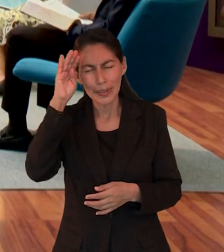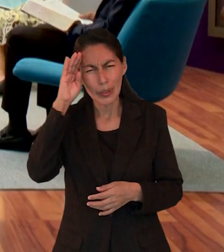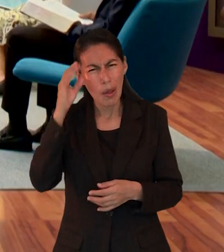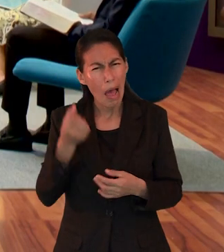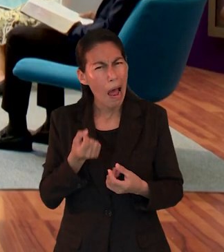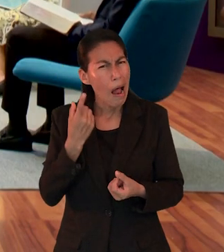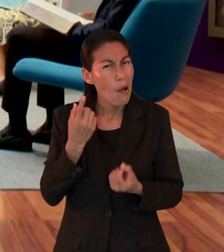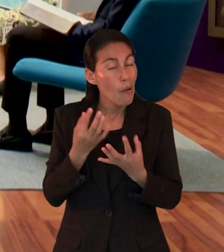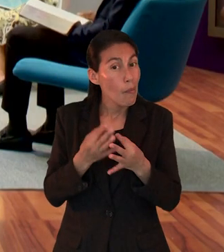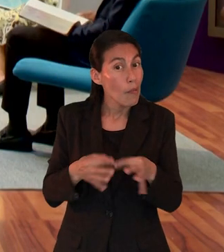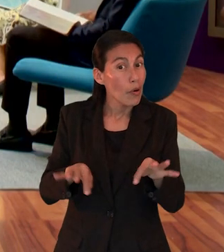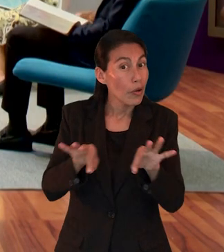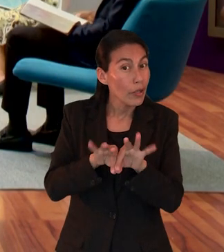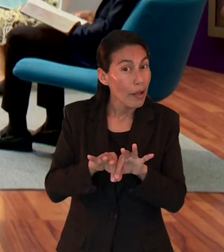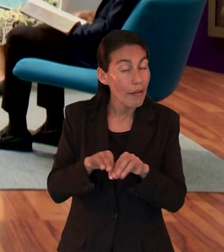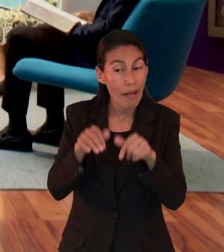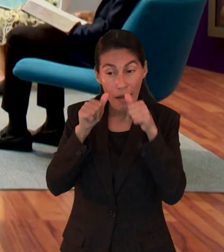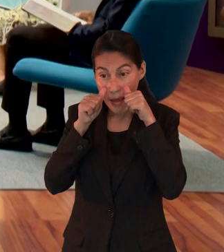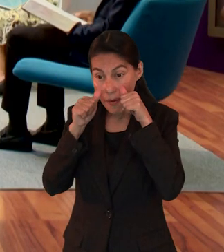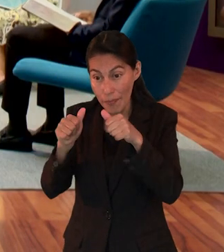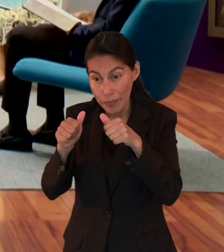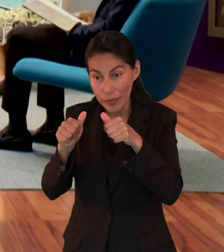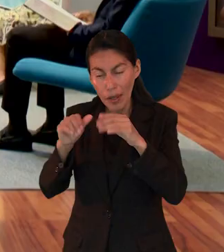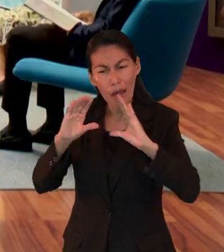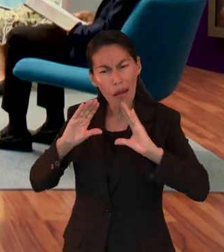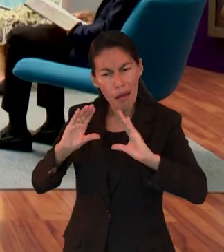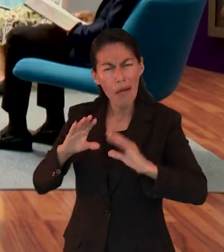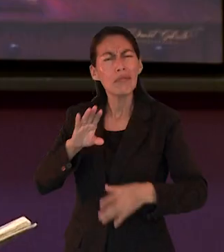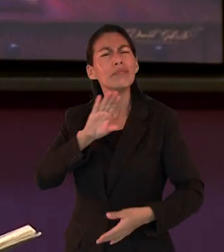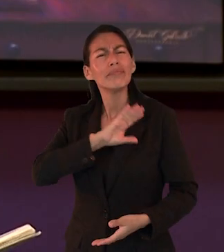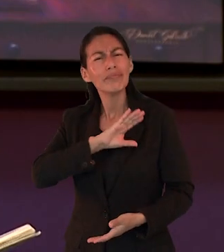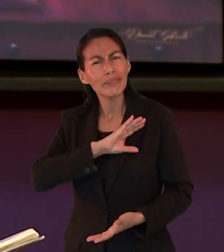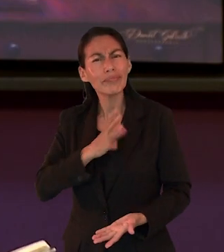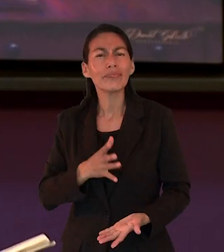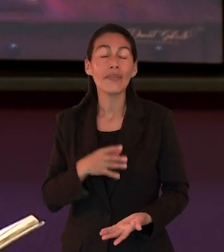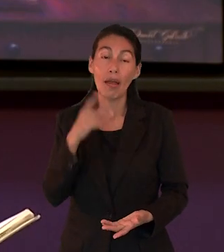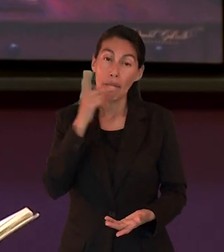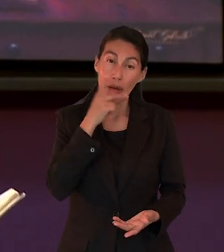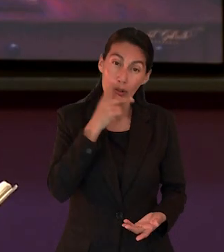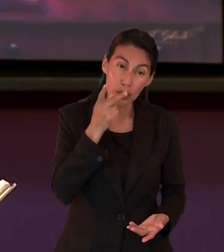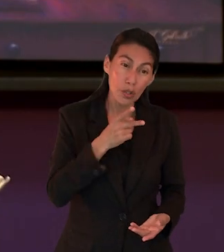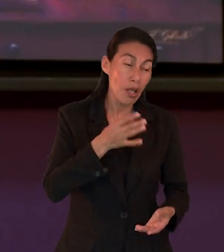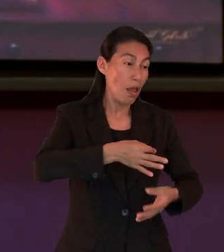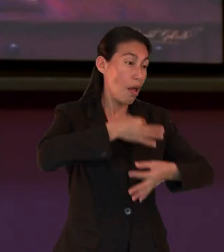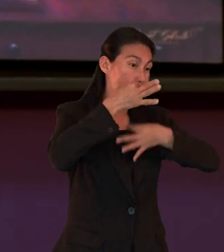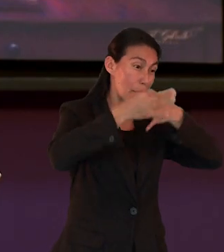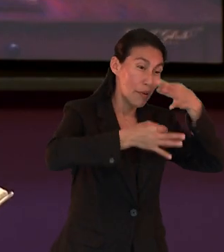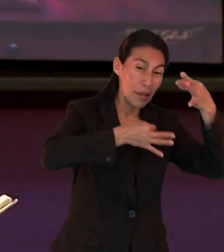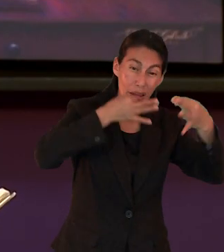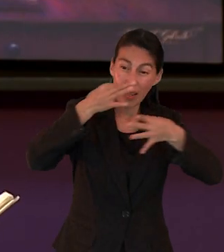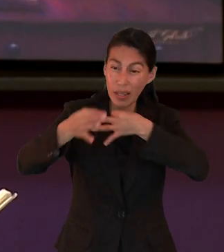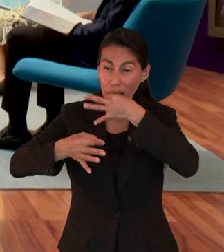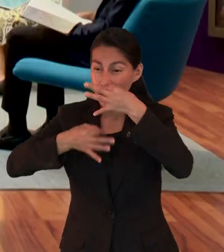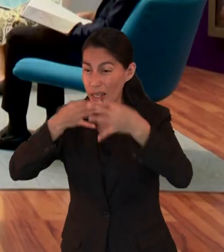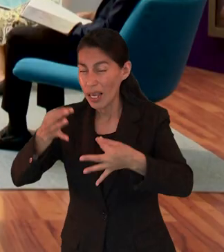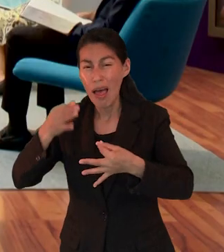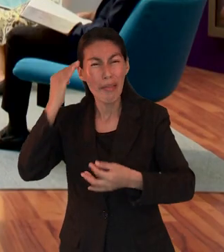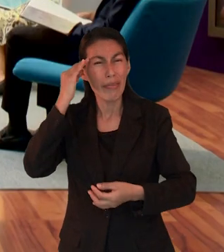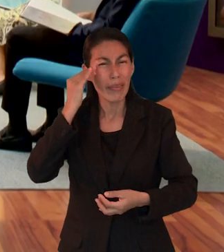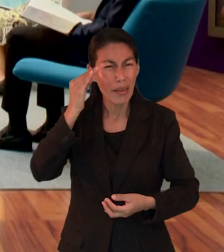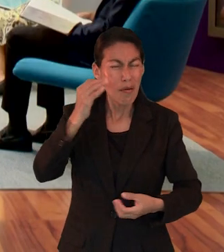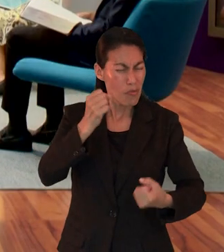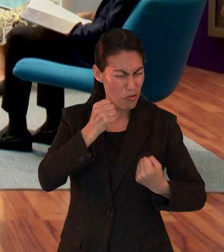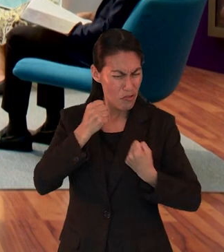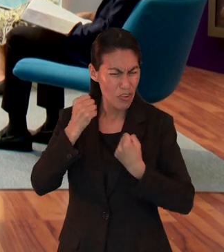un punto muy importante es saber apreciarlos y cuidarlos. Porque los pastores se dedican justo a esto, a predicar la obra del